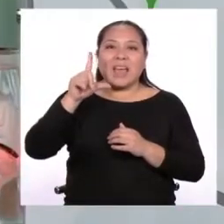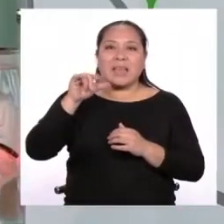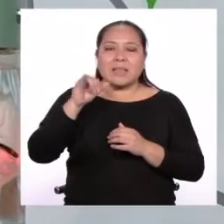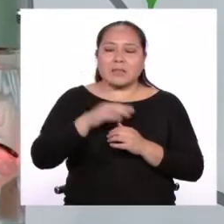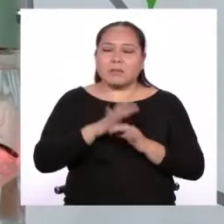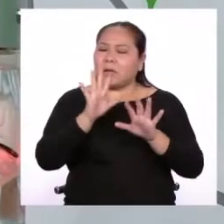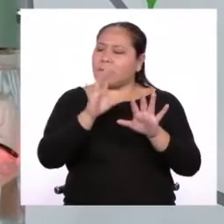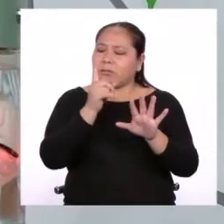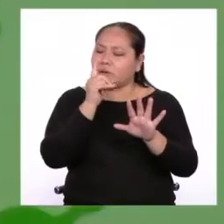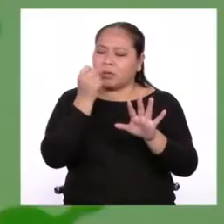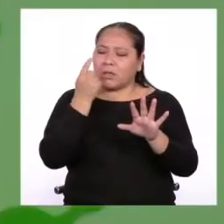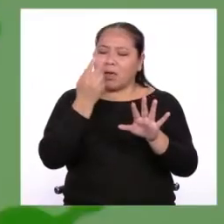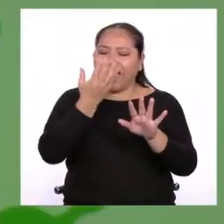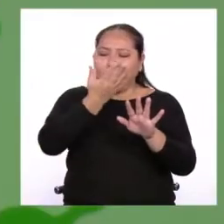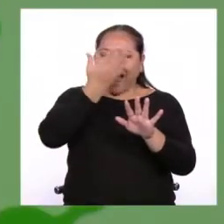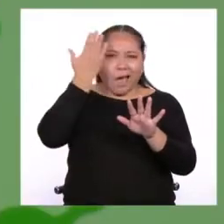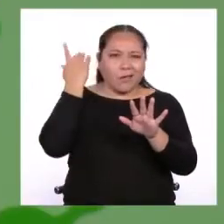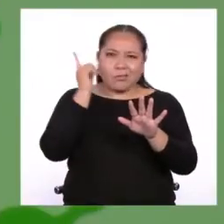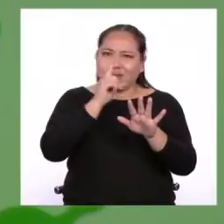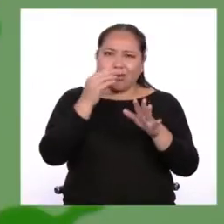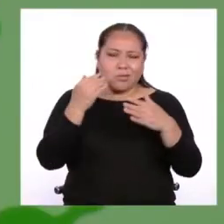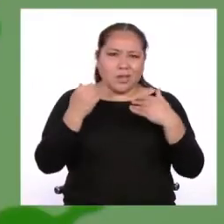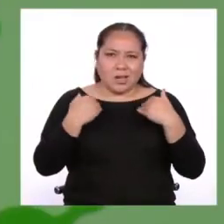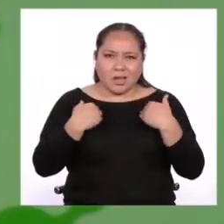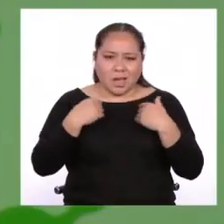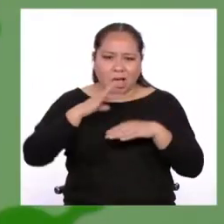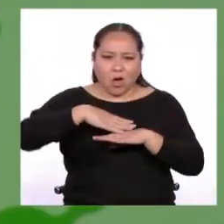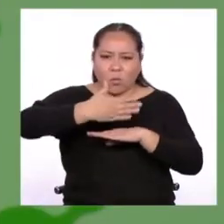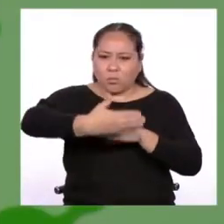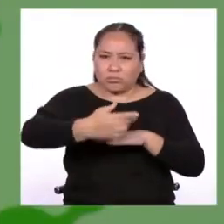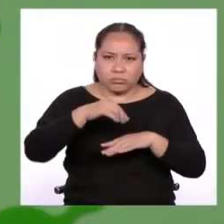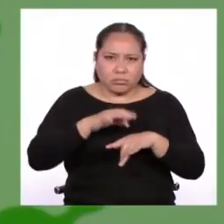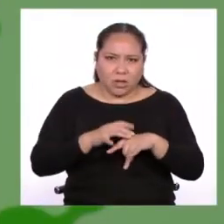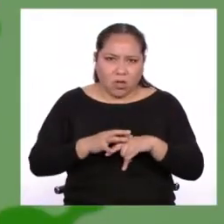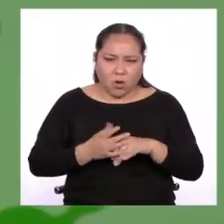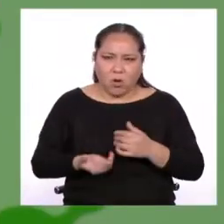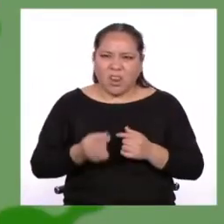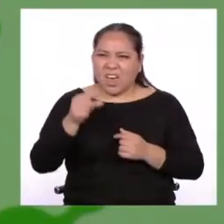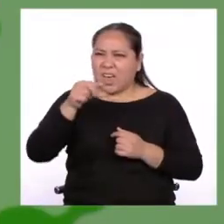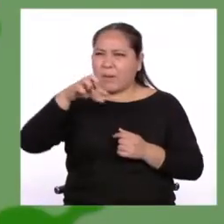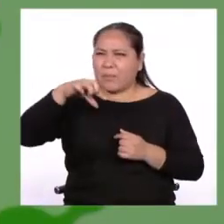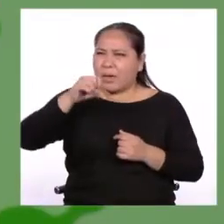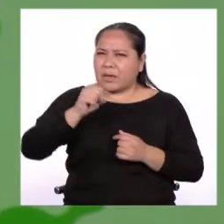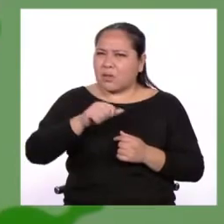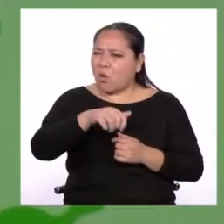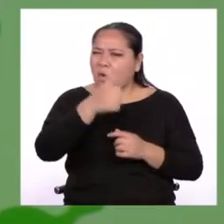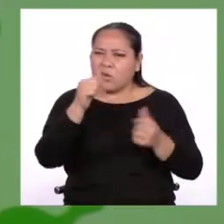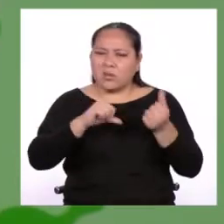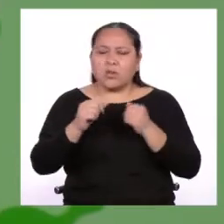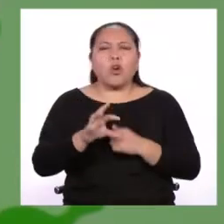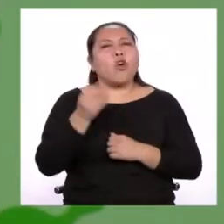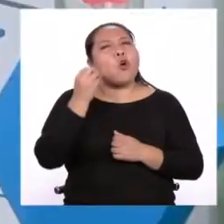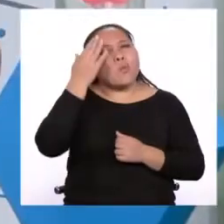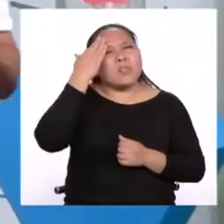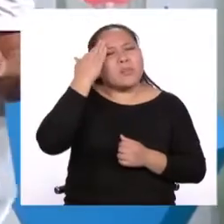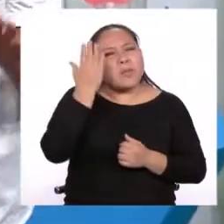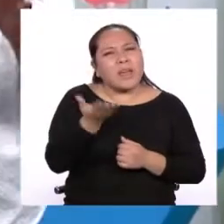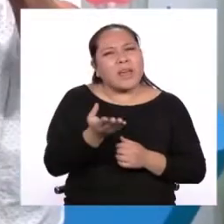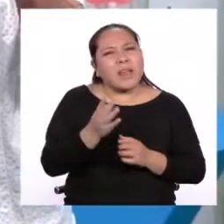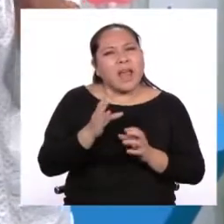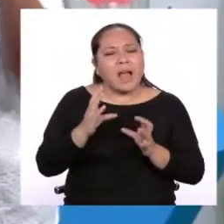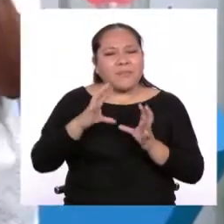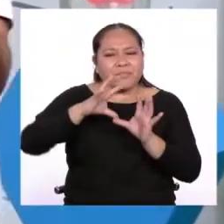no tenían computadoras ni GPS y esas otras ciencias, ¿cómo llegaron a saber que la tierra era un planeta?